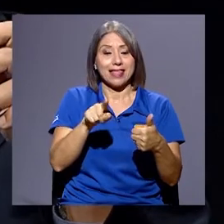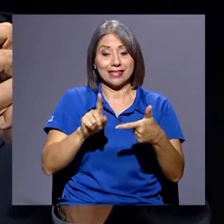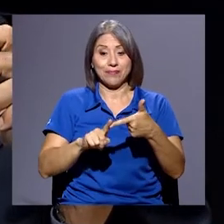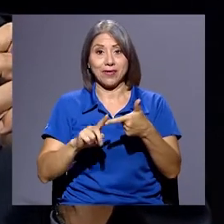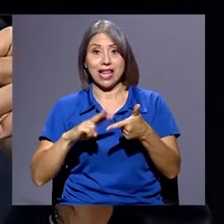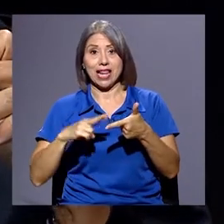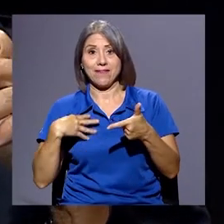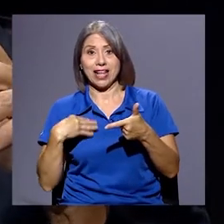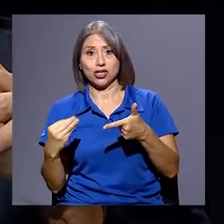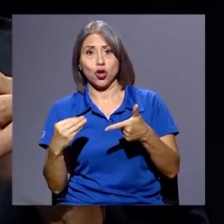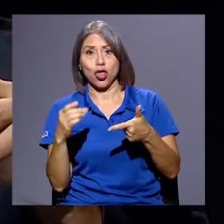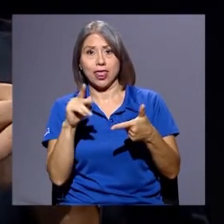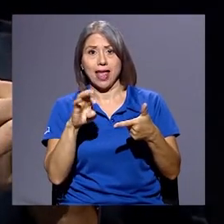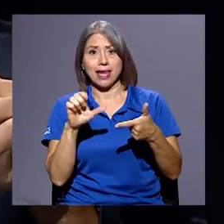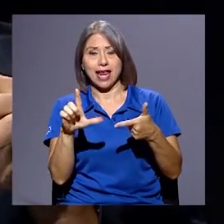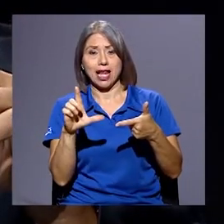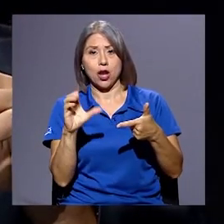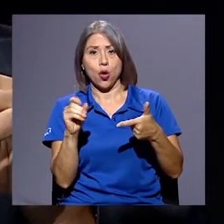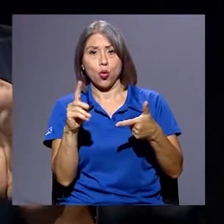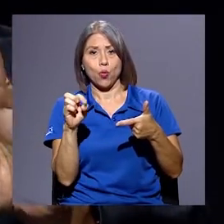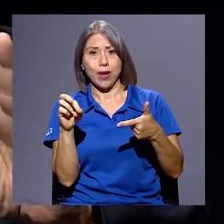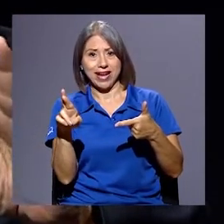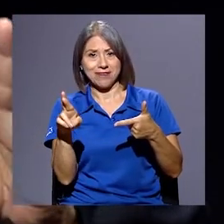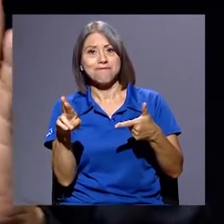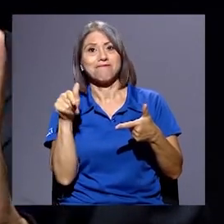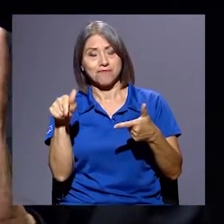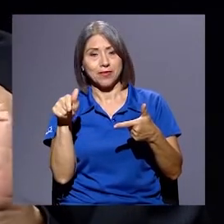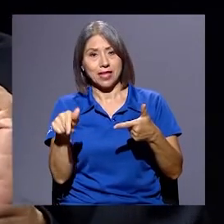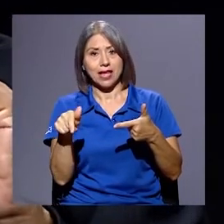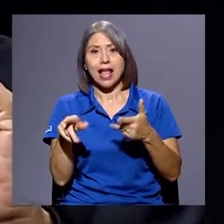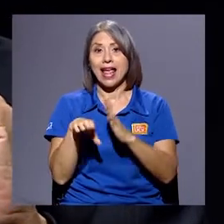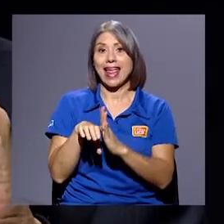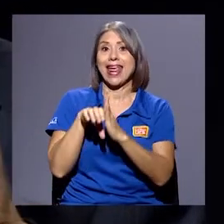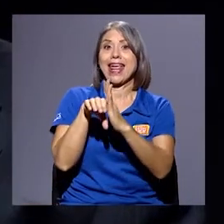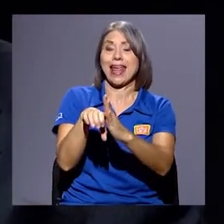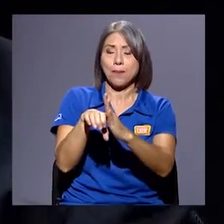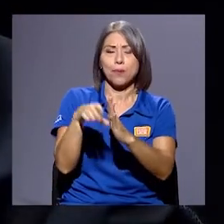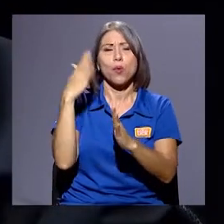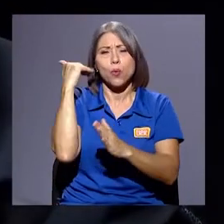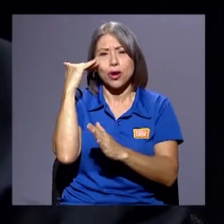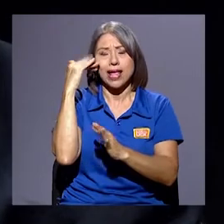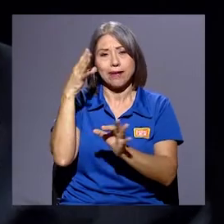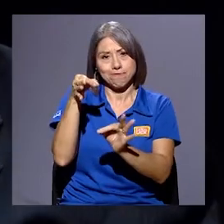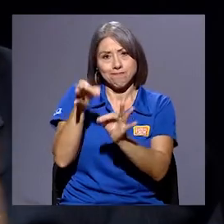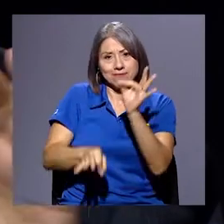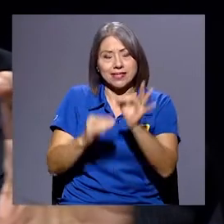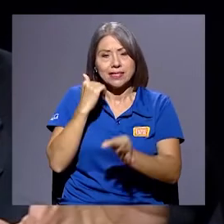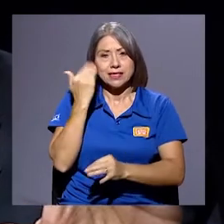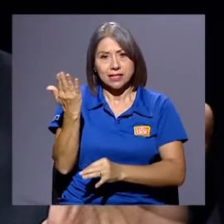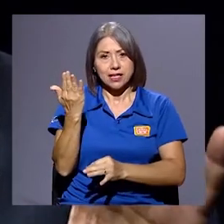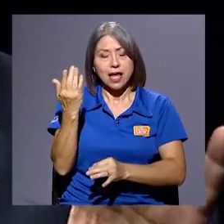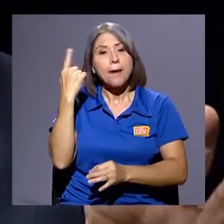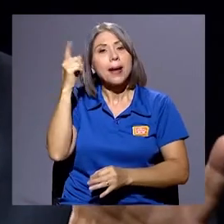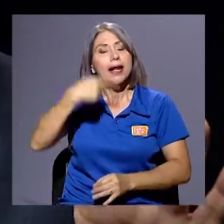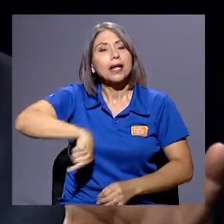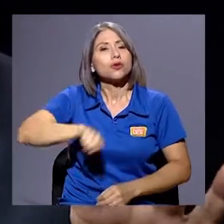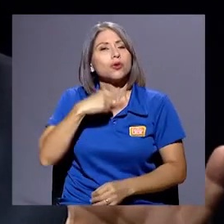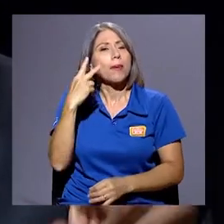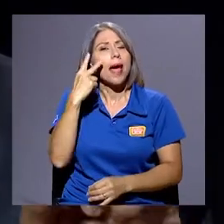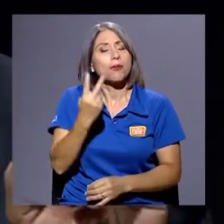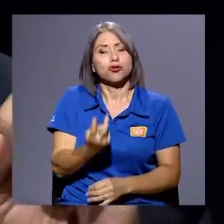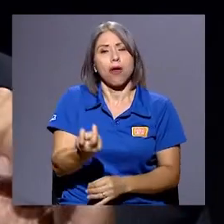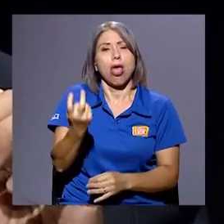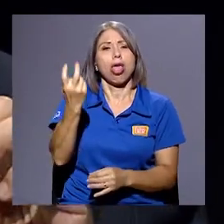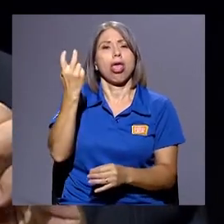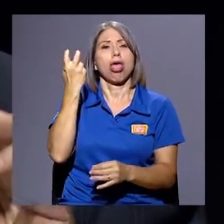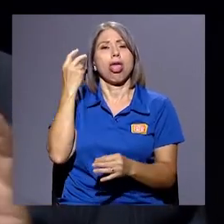como candidato. ¿Qué pierde esa elección? Lo pongo de ejemplo por una razón muy sencilla, para que miremos la importancia de la perspectiva histórica.